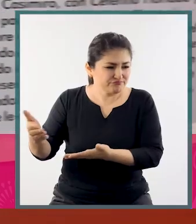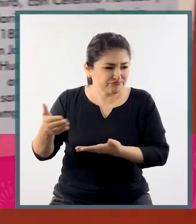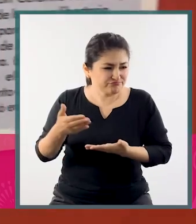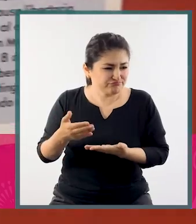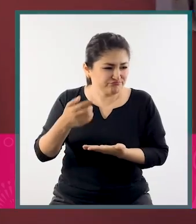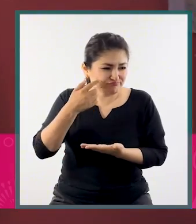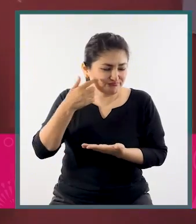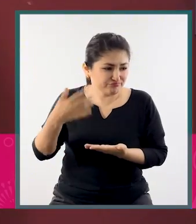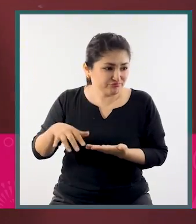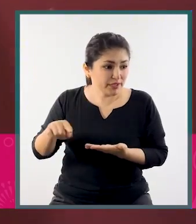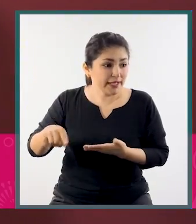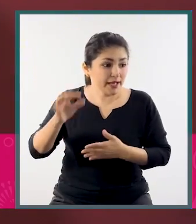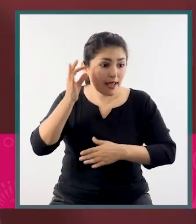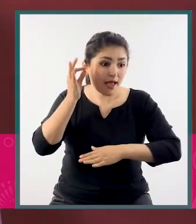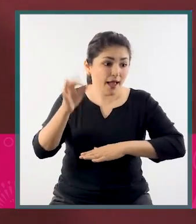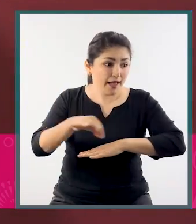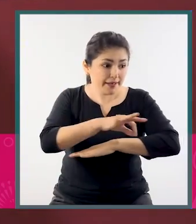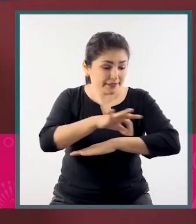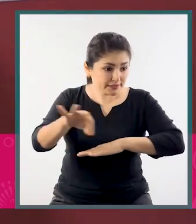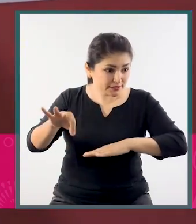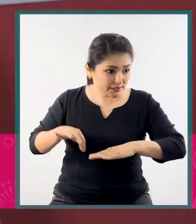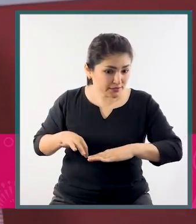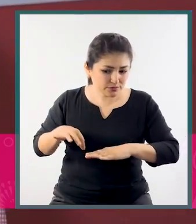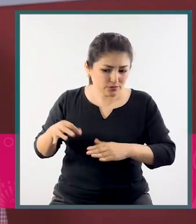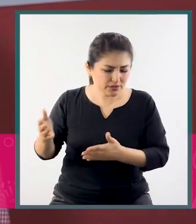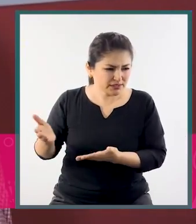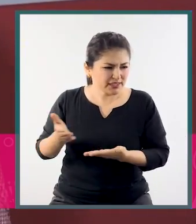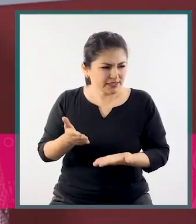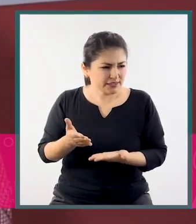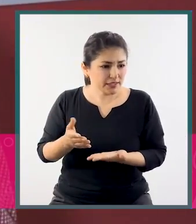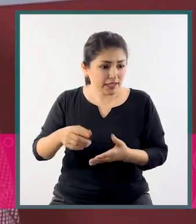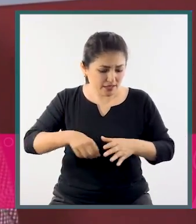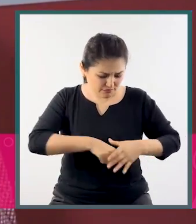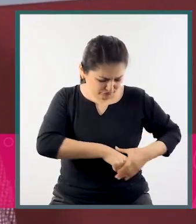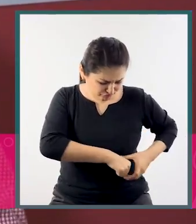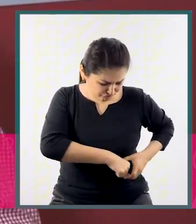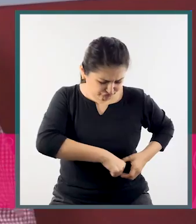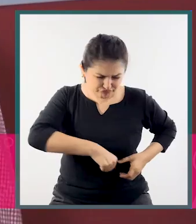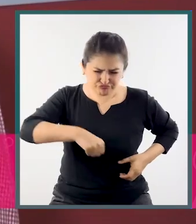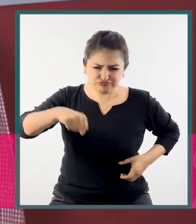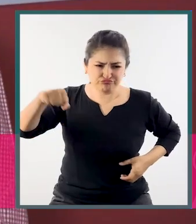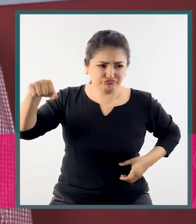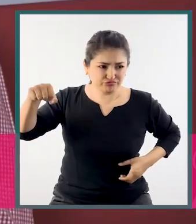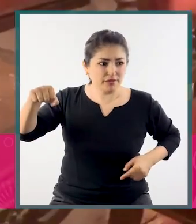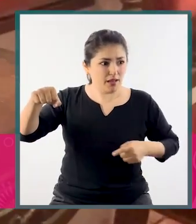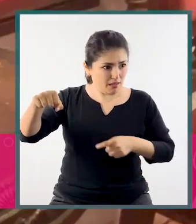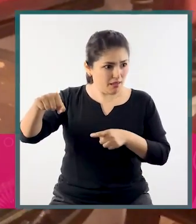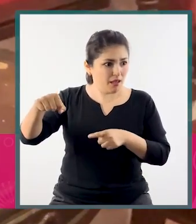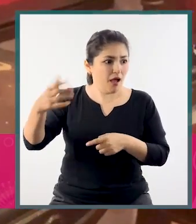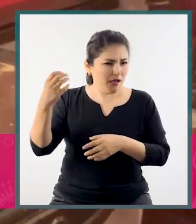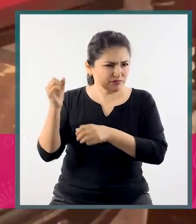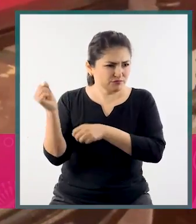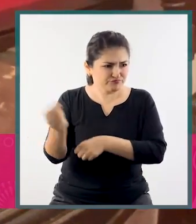benefactor, el arquitecto Héctor Ayón Remar, es el sable que fue utilizado por los usares de Junín.